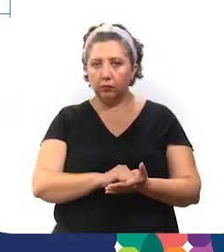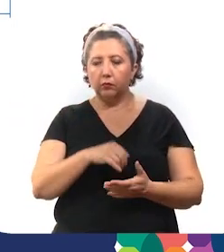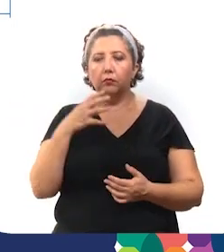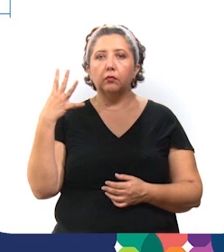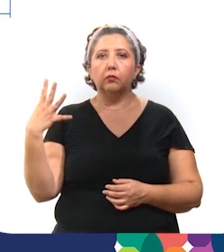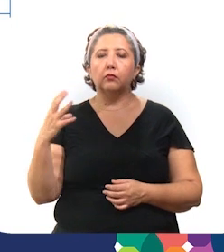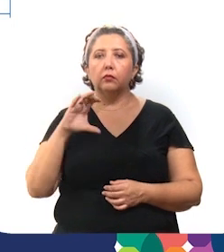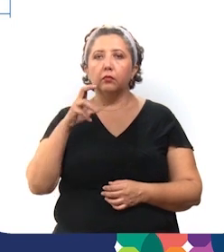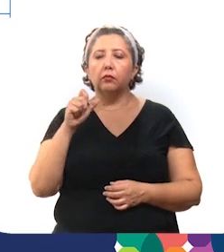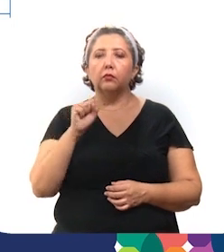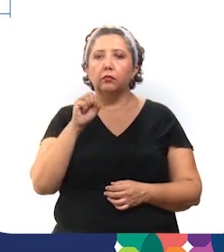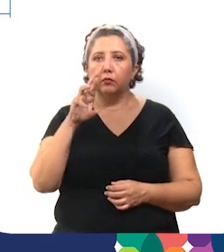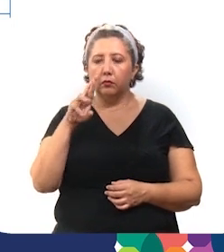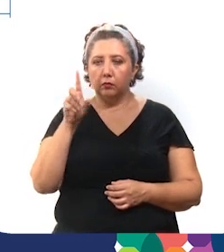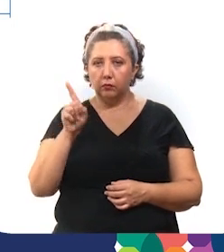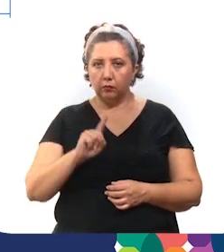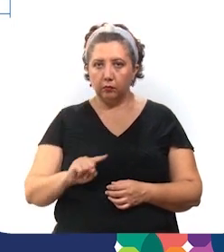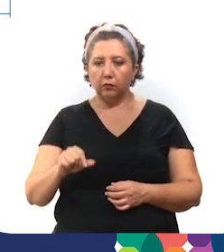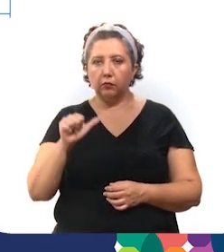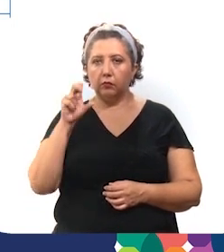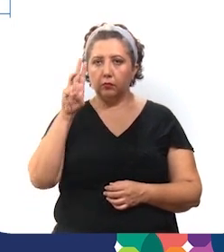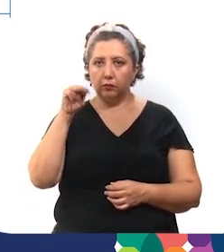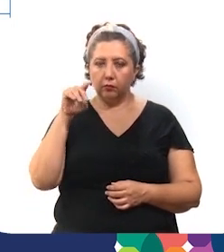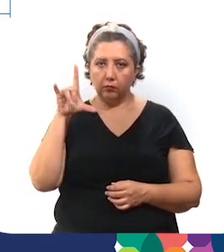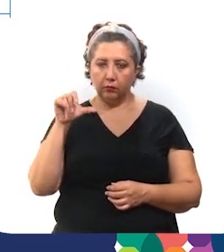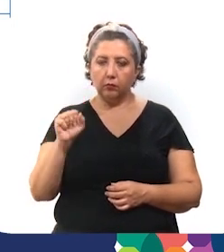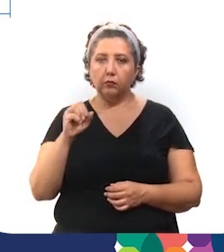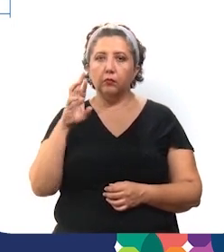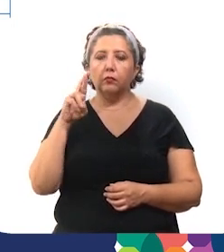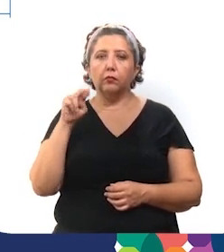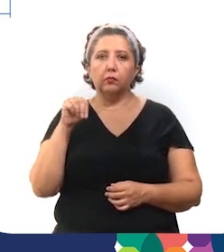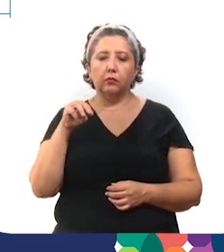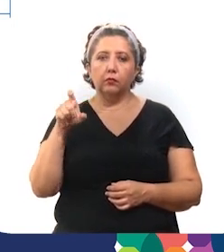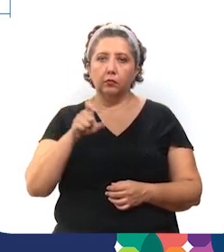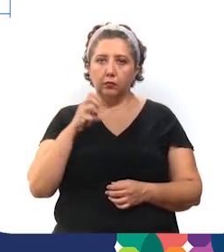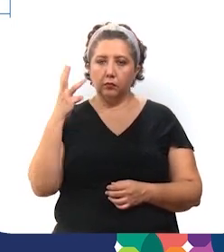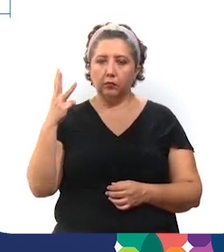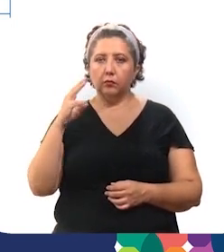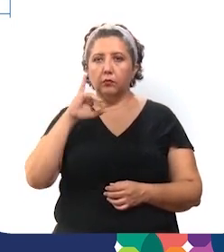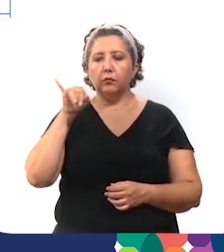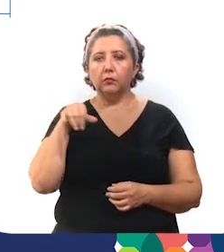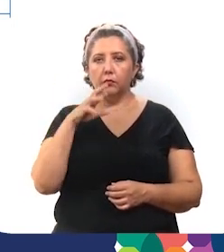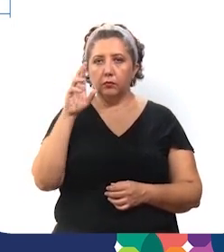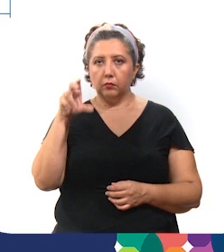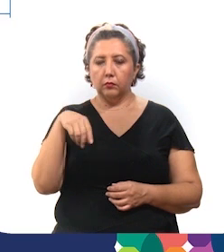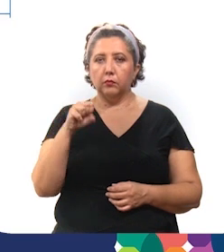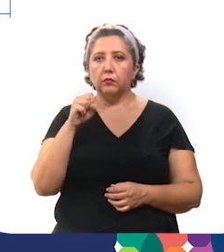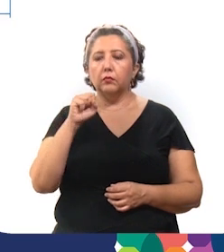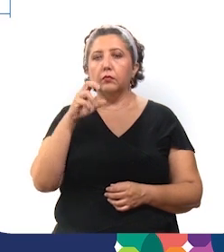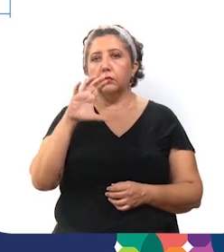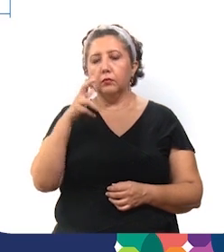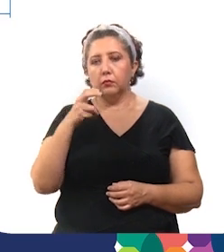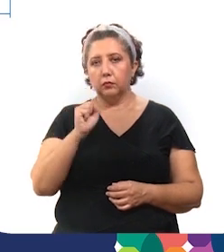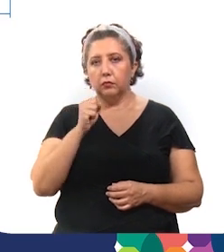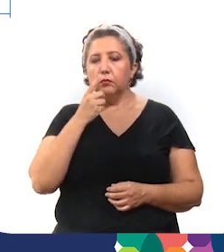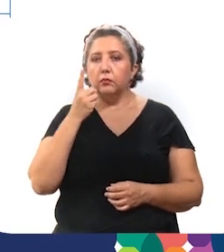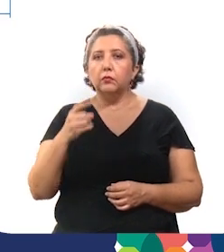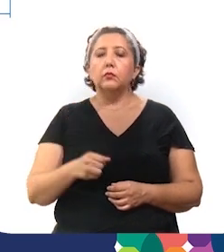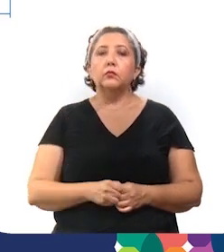4, Chichi Suárez, Chuminópolis, Amales Olorzano y Cordemex 3, Bojorques, Mulsay, Chuburná de Hidalgo,